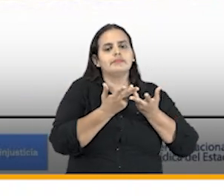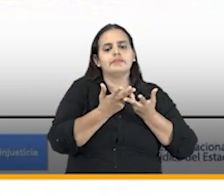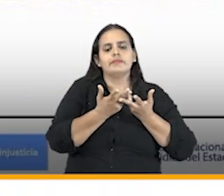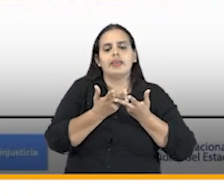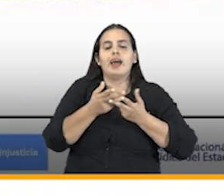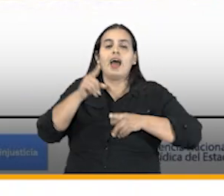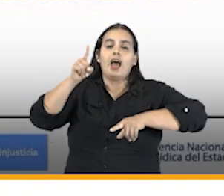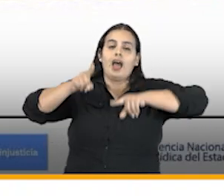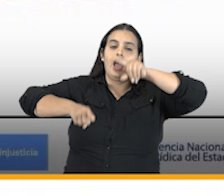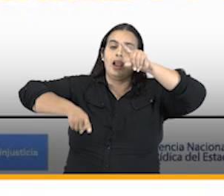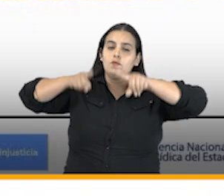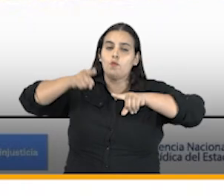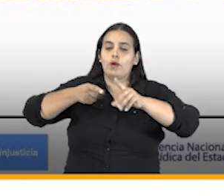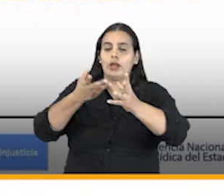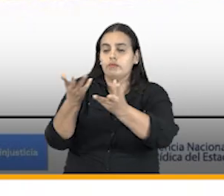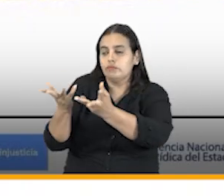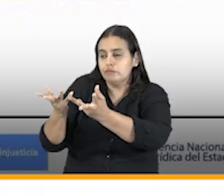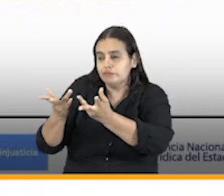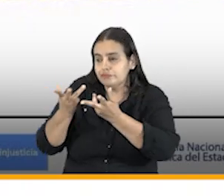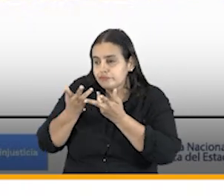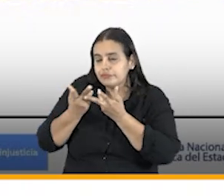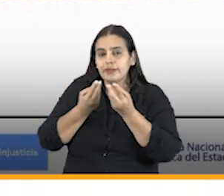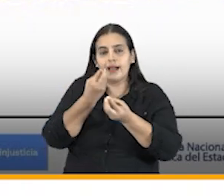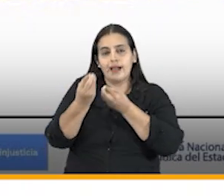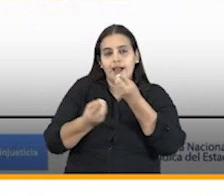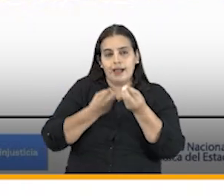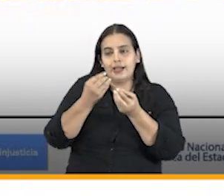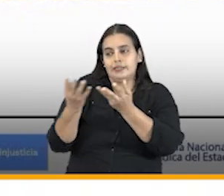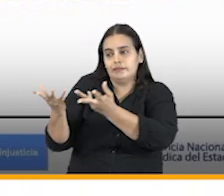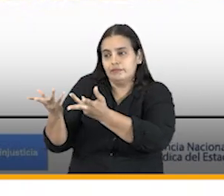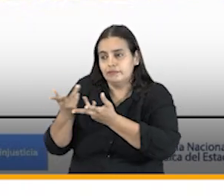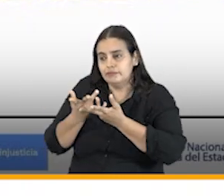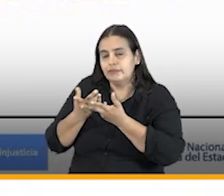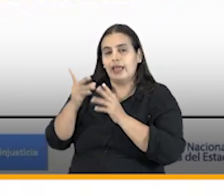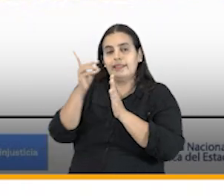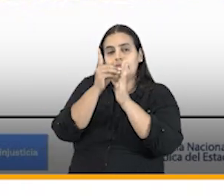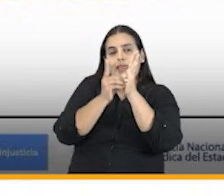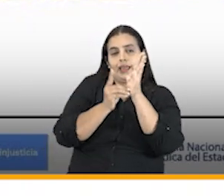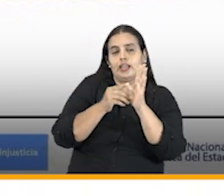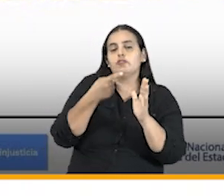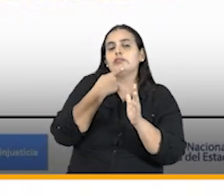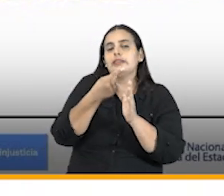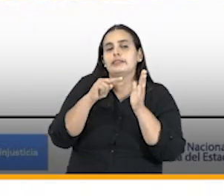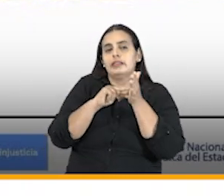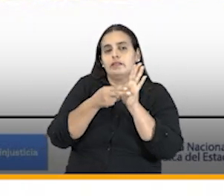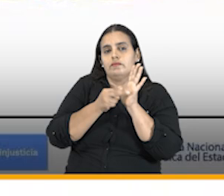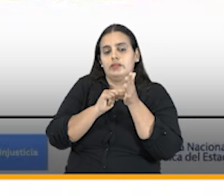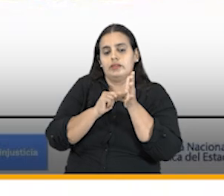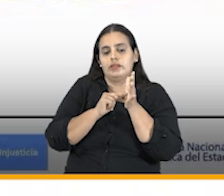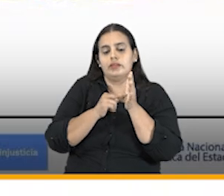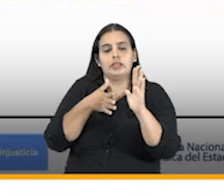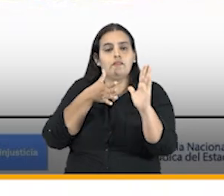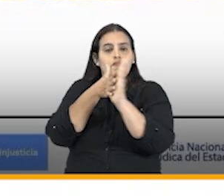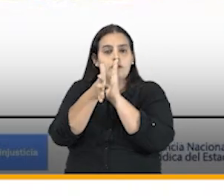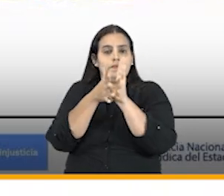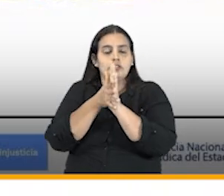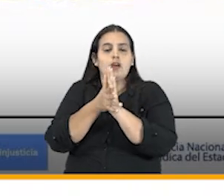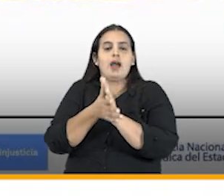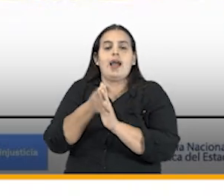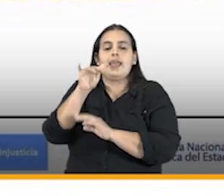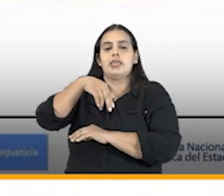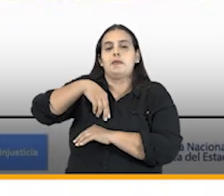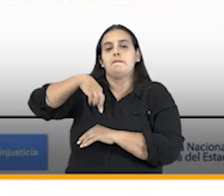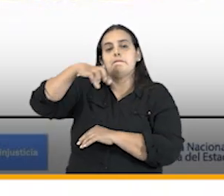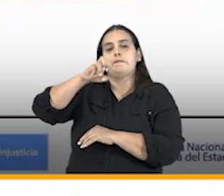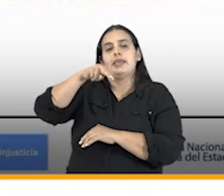hay intersecciones a la información de la que trata este decreto que es información penal y